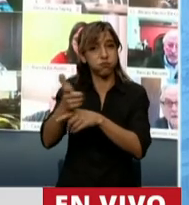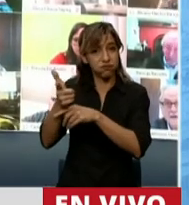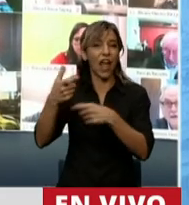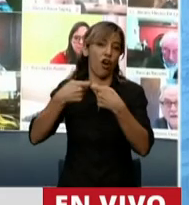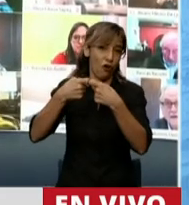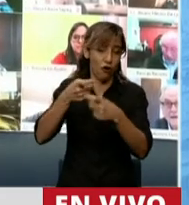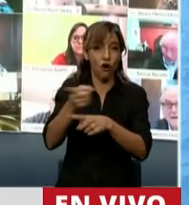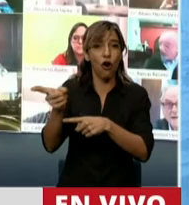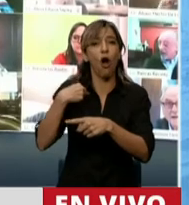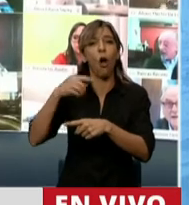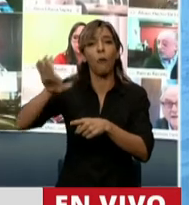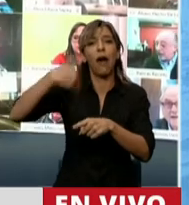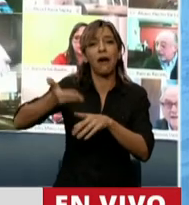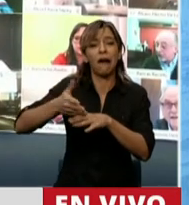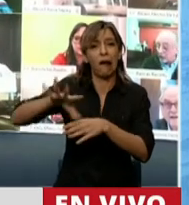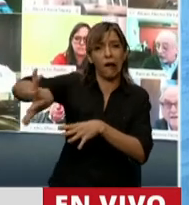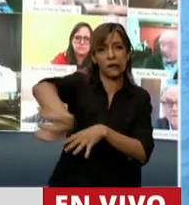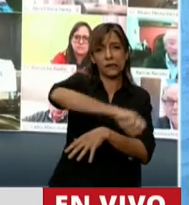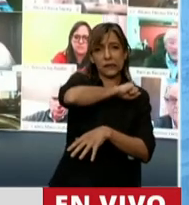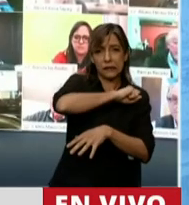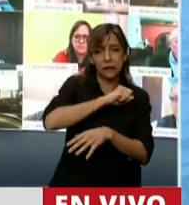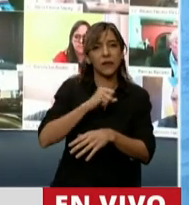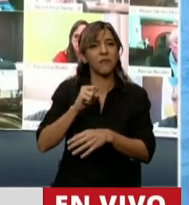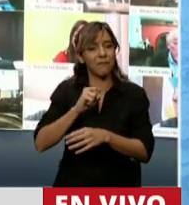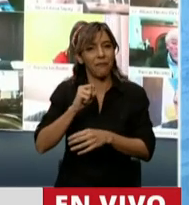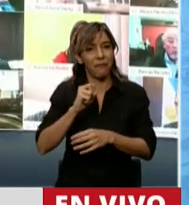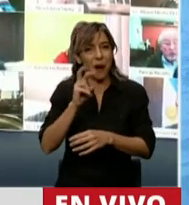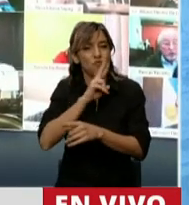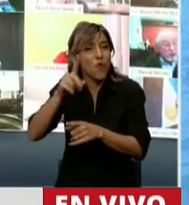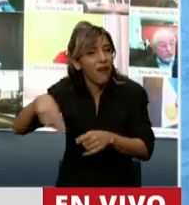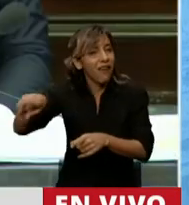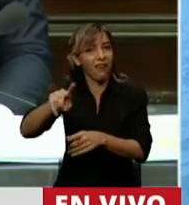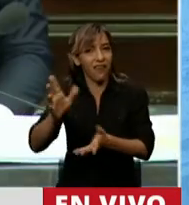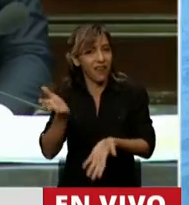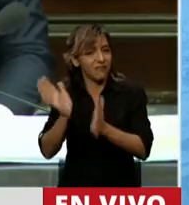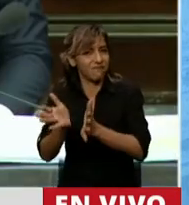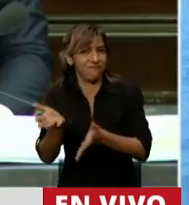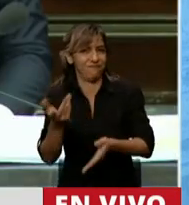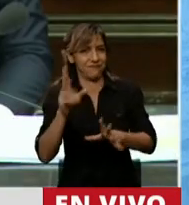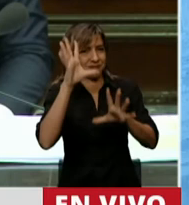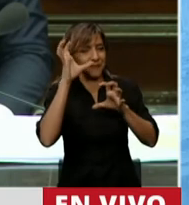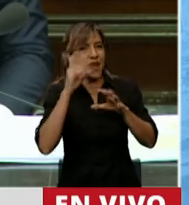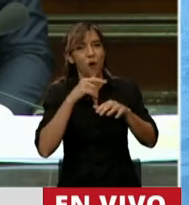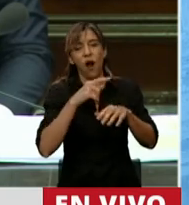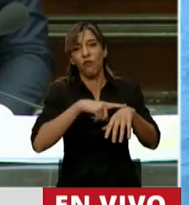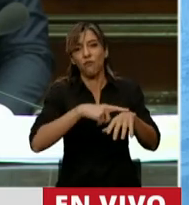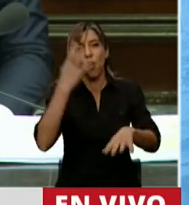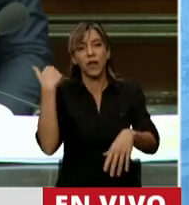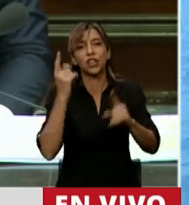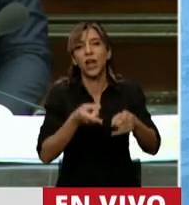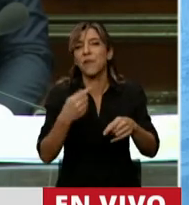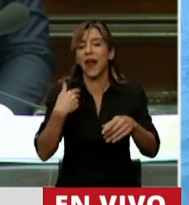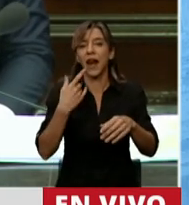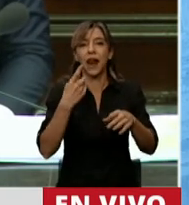trabajadores del sector público cuando iban en las colas con un cartel que les indicaba quién